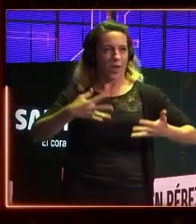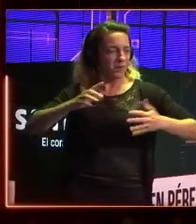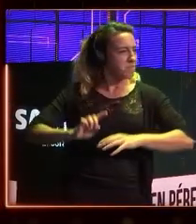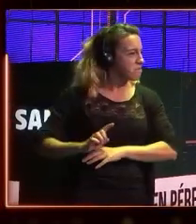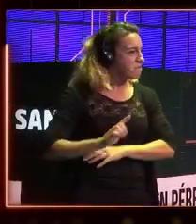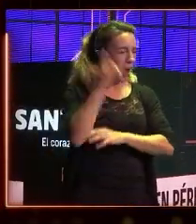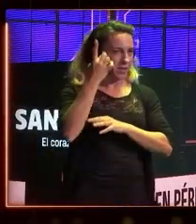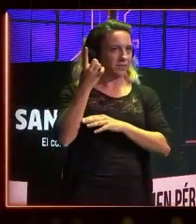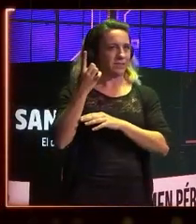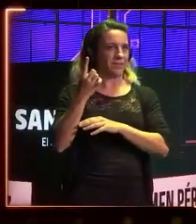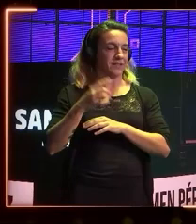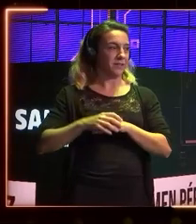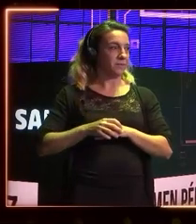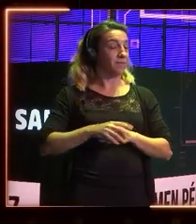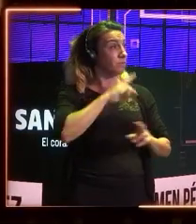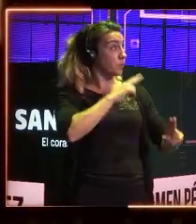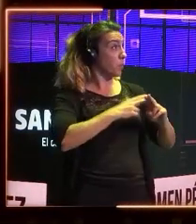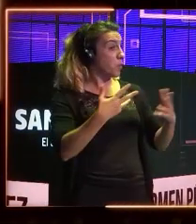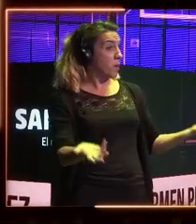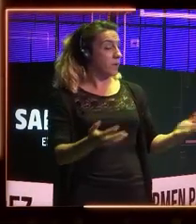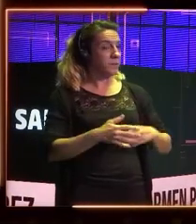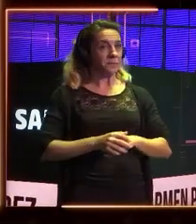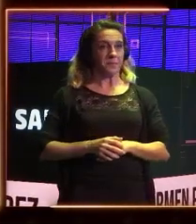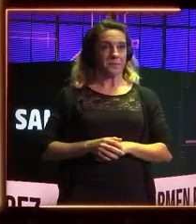todos los tiempos. ¿Cómo te llamas?